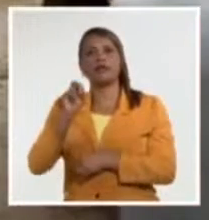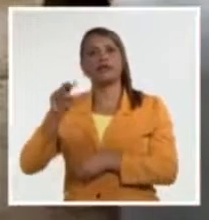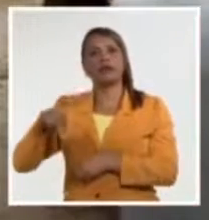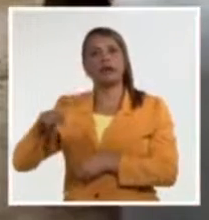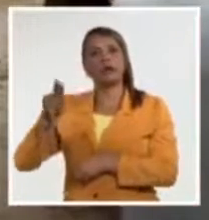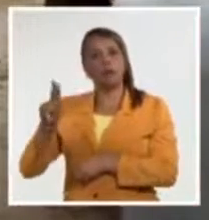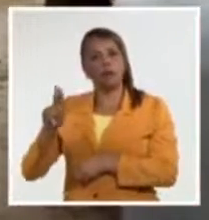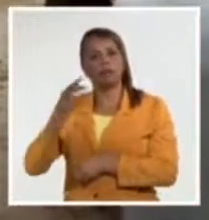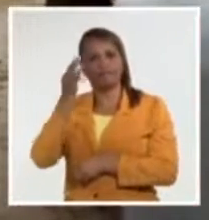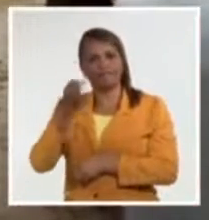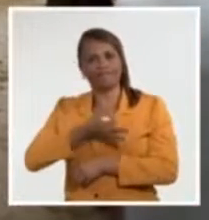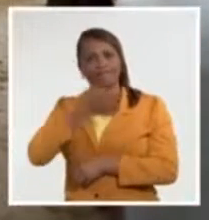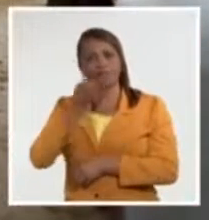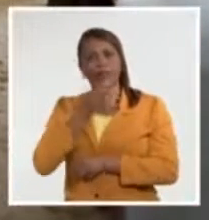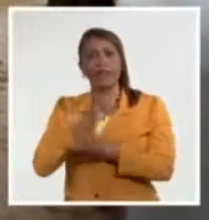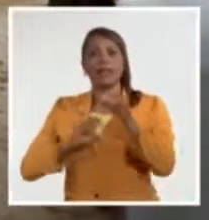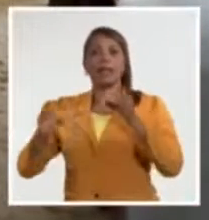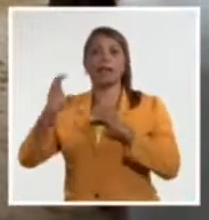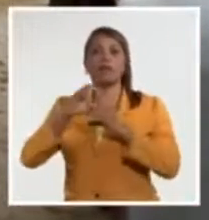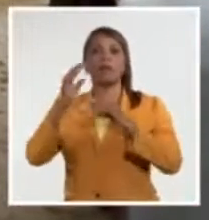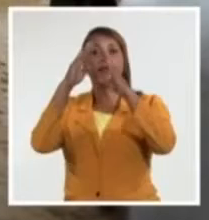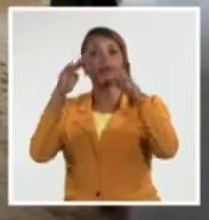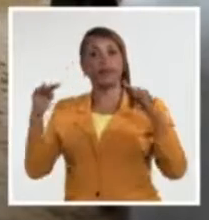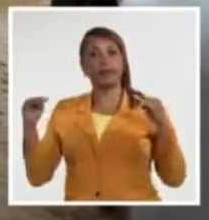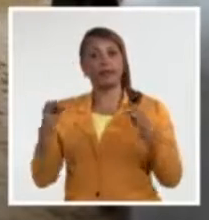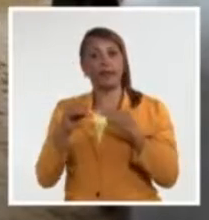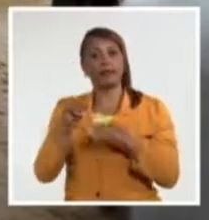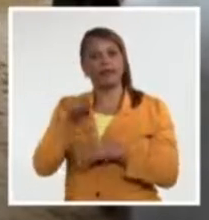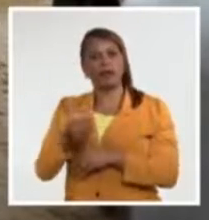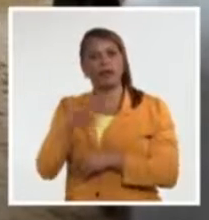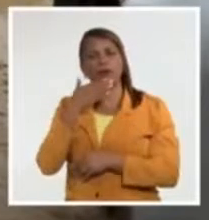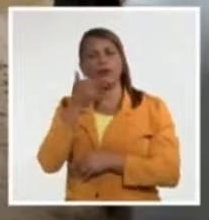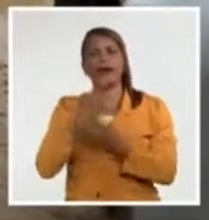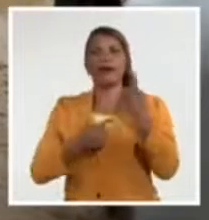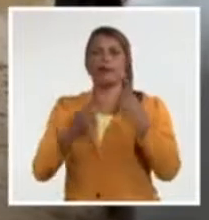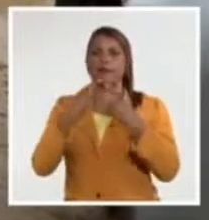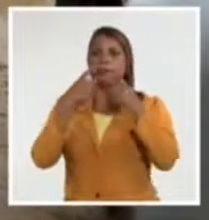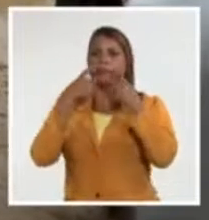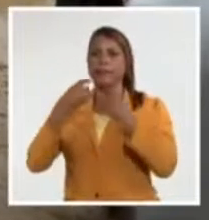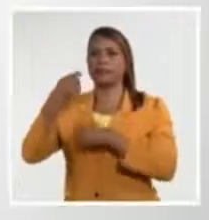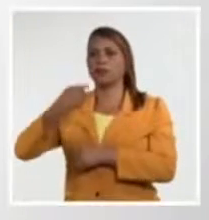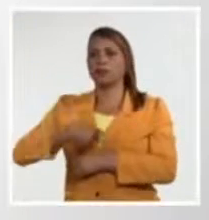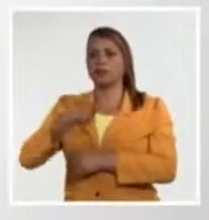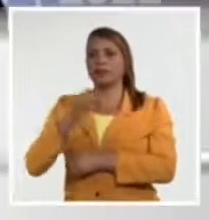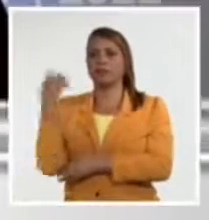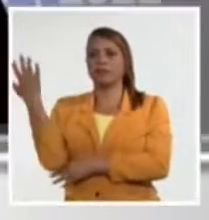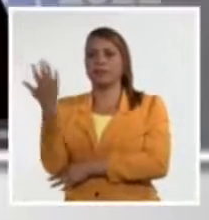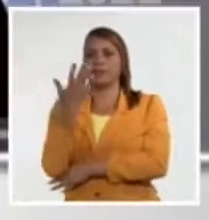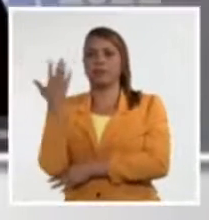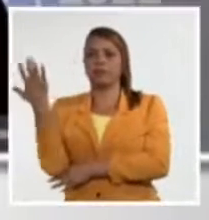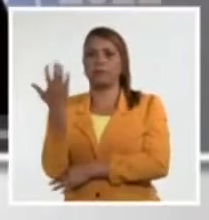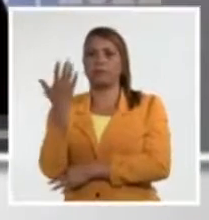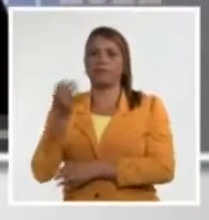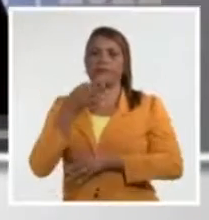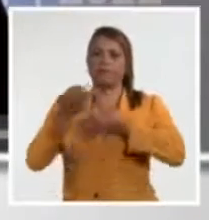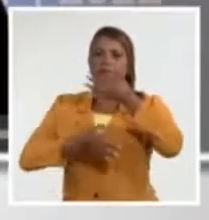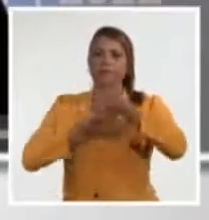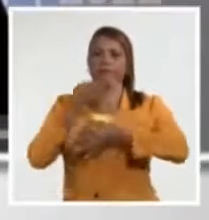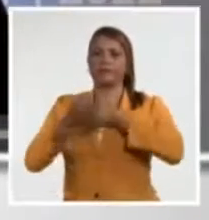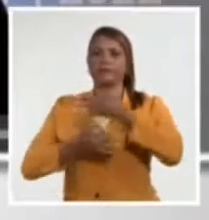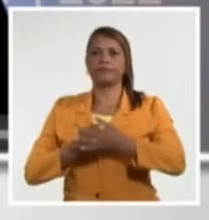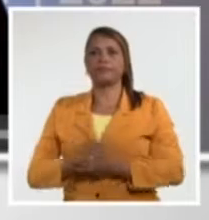Antonio Guterres, la cumbre de Egipto significó un paso importante en cuanto a justicia climática. Acogo con